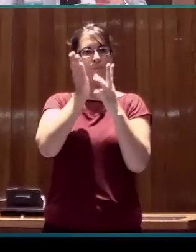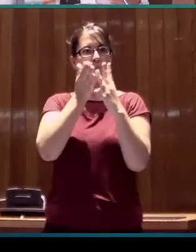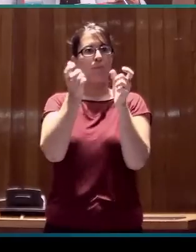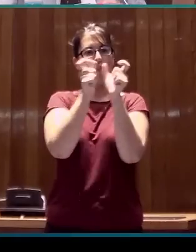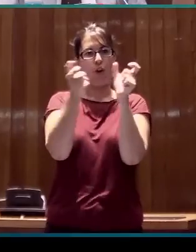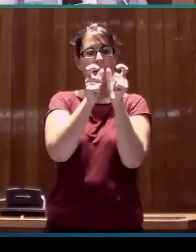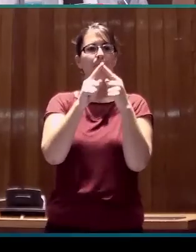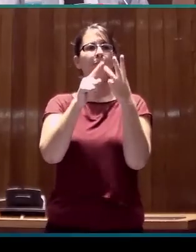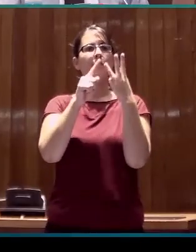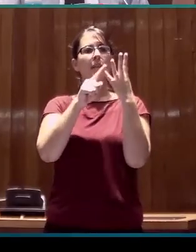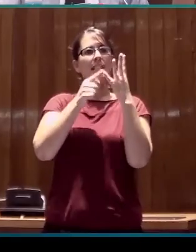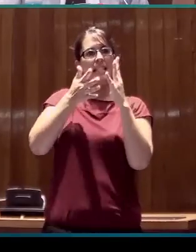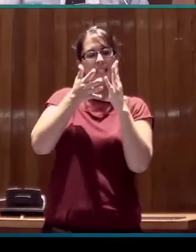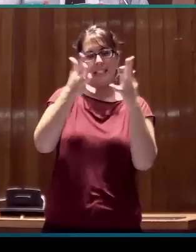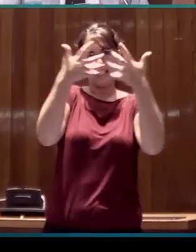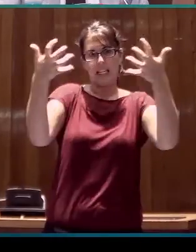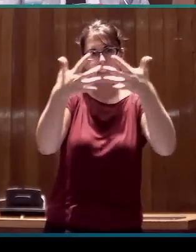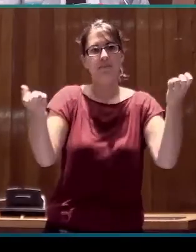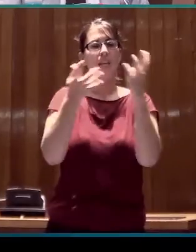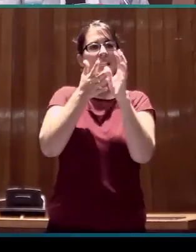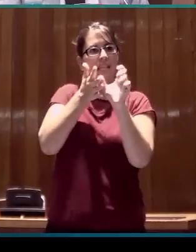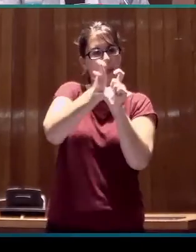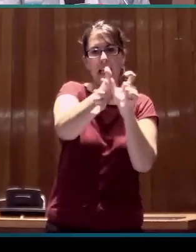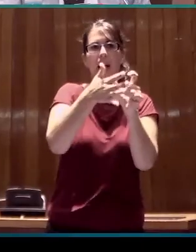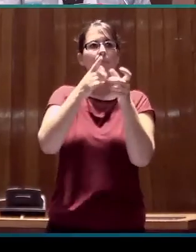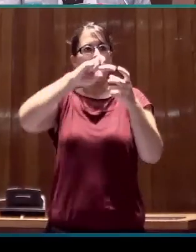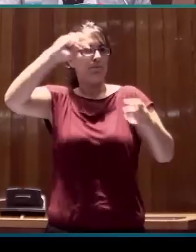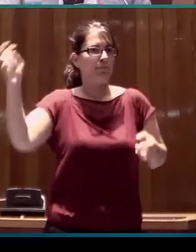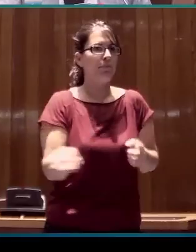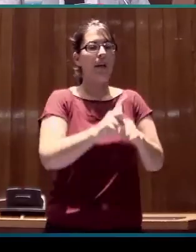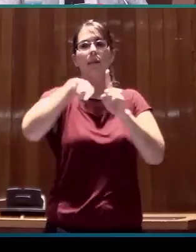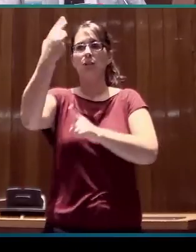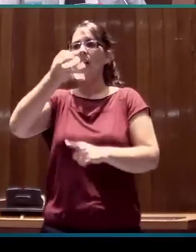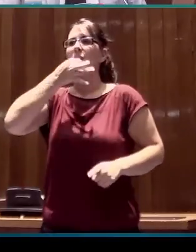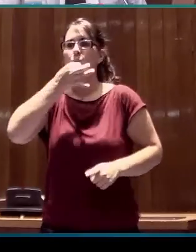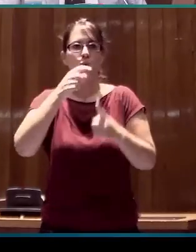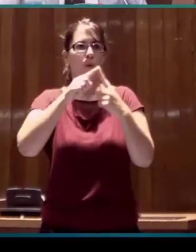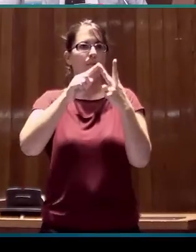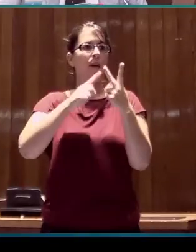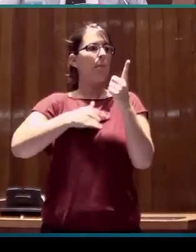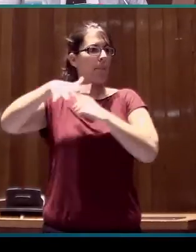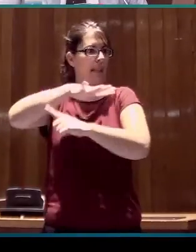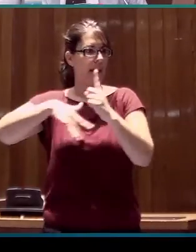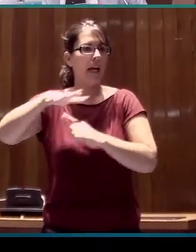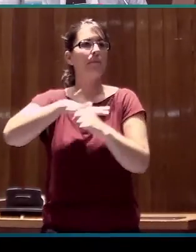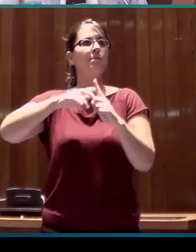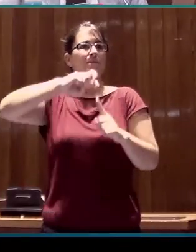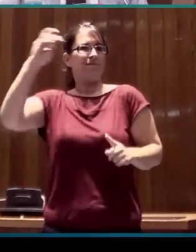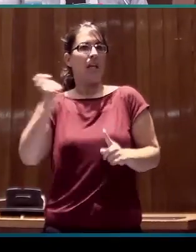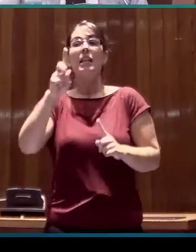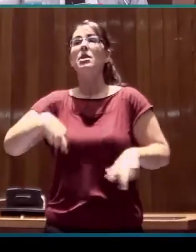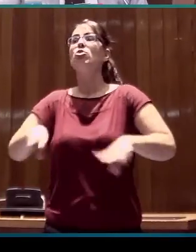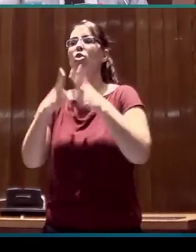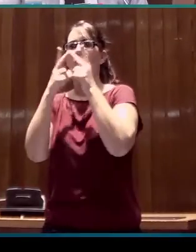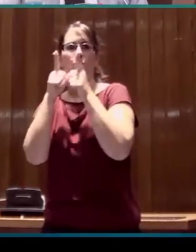para pasar después al ámbito del discurso y de la pragmática, pero también a la sociolingüística,